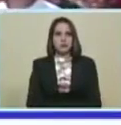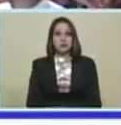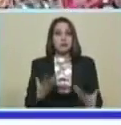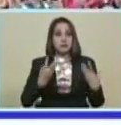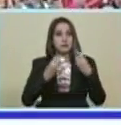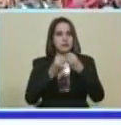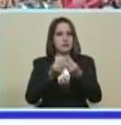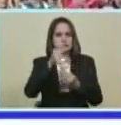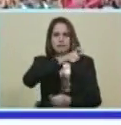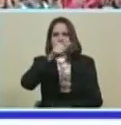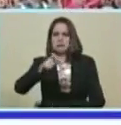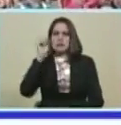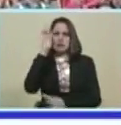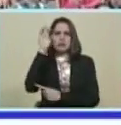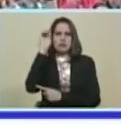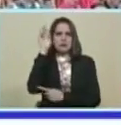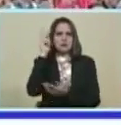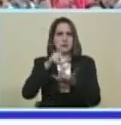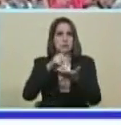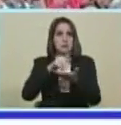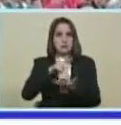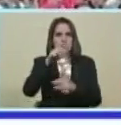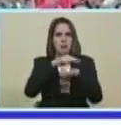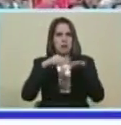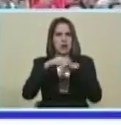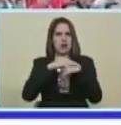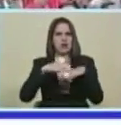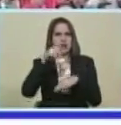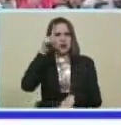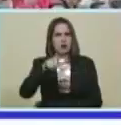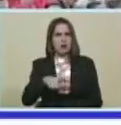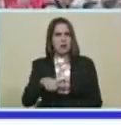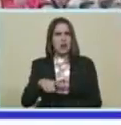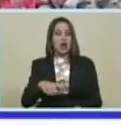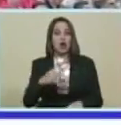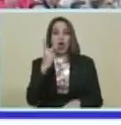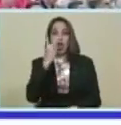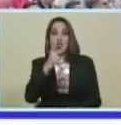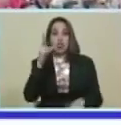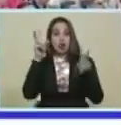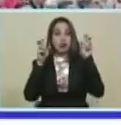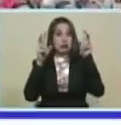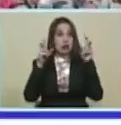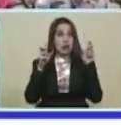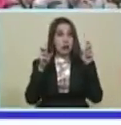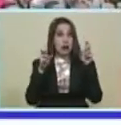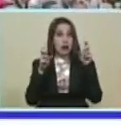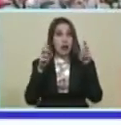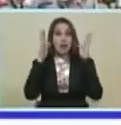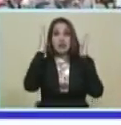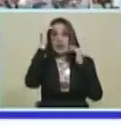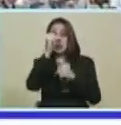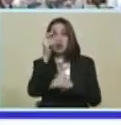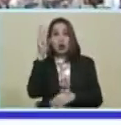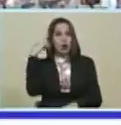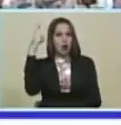los constituyentes Ahí está también el ministro Pedro Infante Dos temas Atención, Robexa